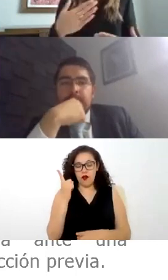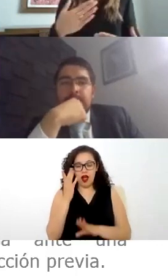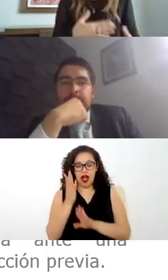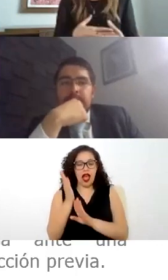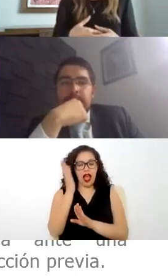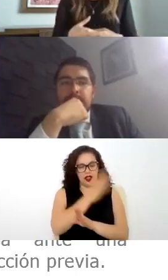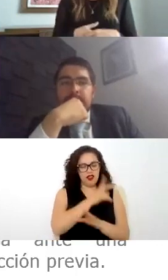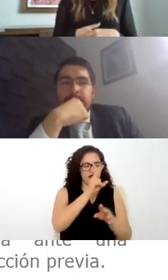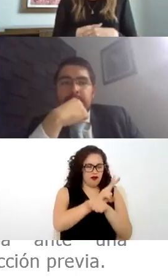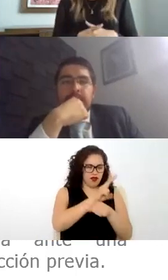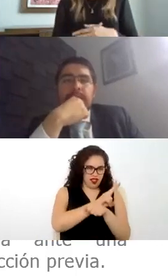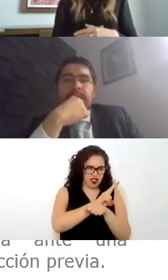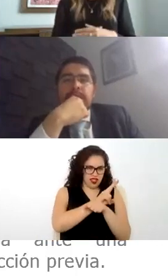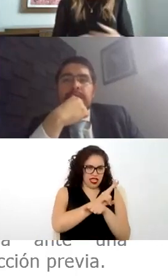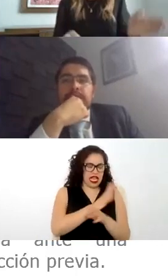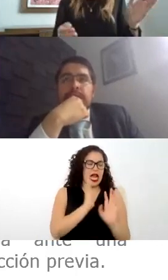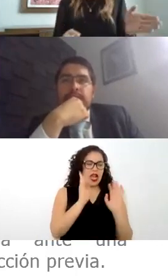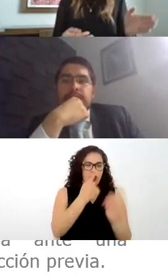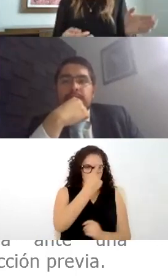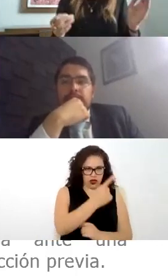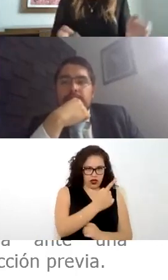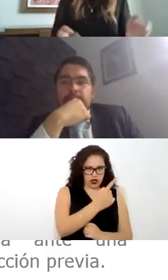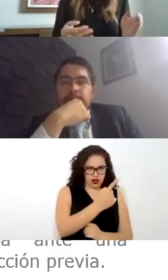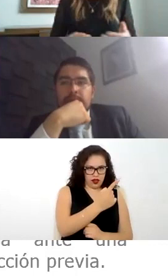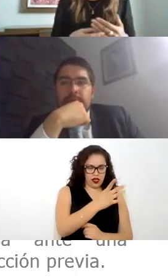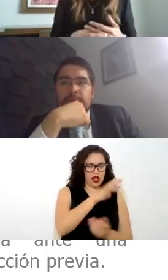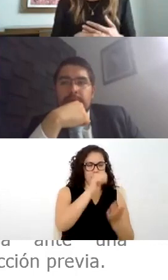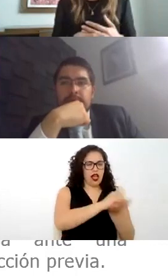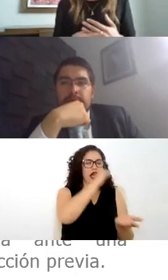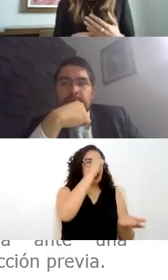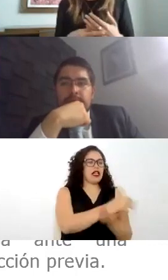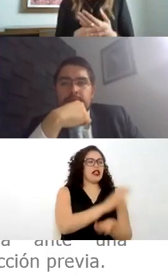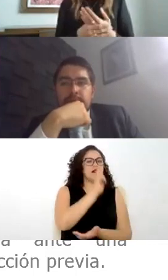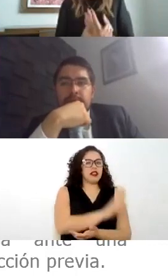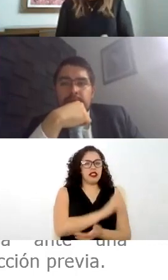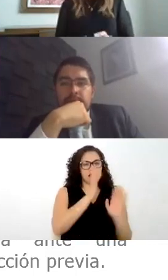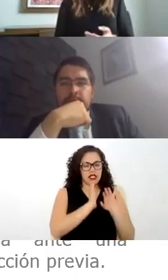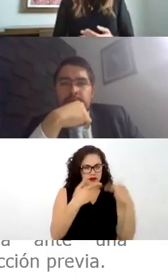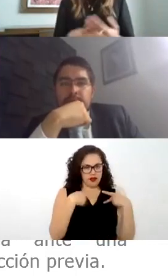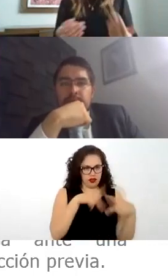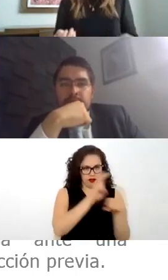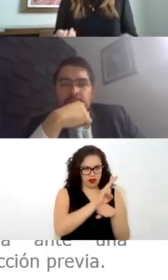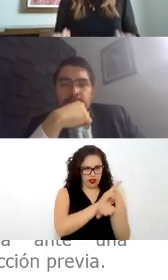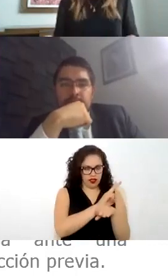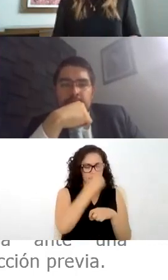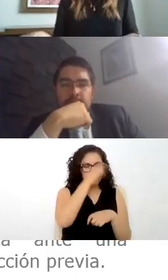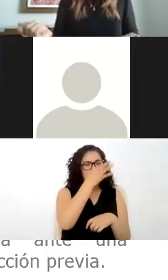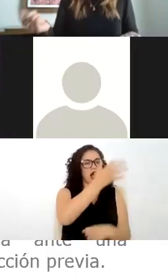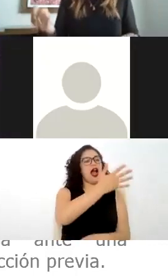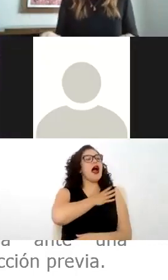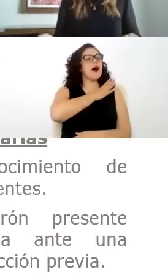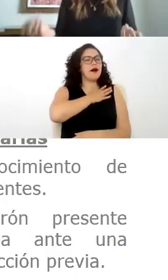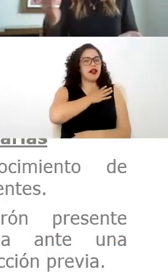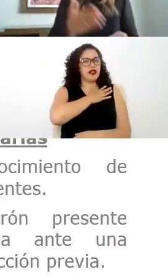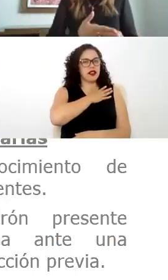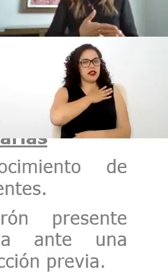inspección que le antecede ya tenemos un acta y una resolución por parte del inspector que nos hizo saber en qué